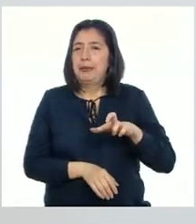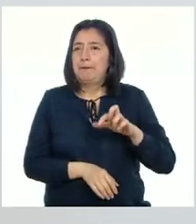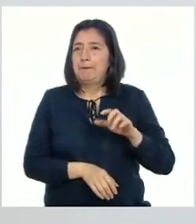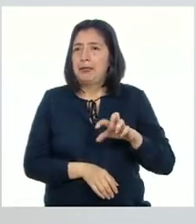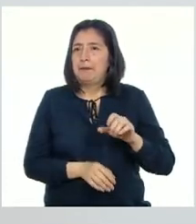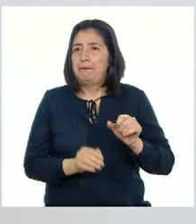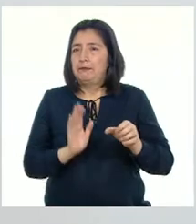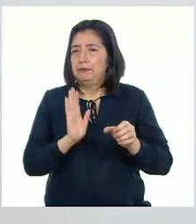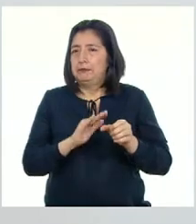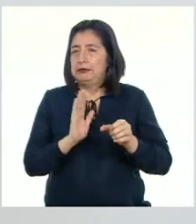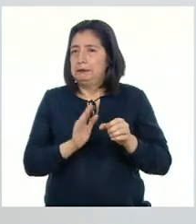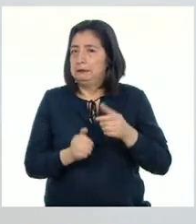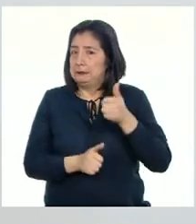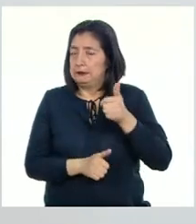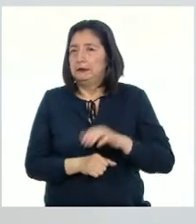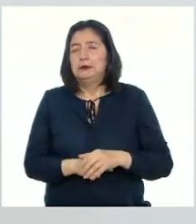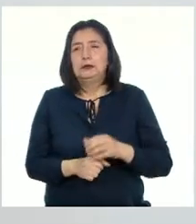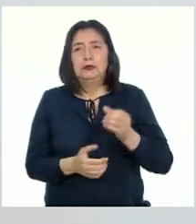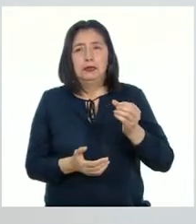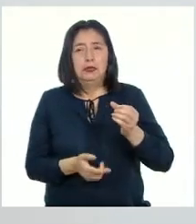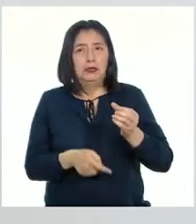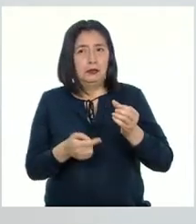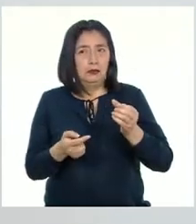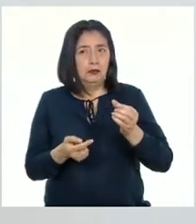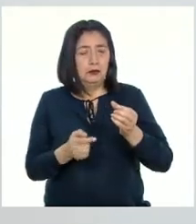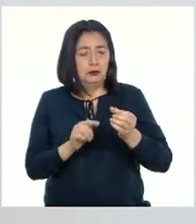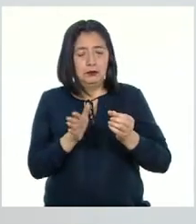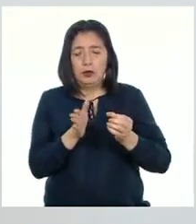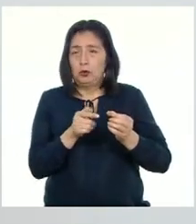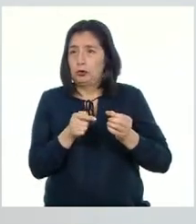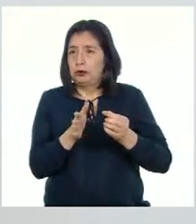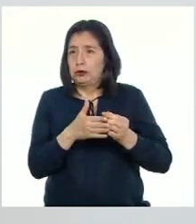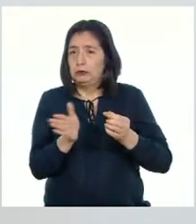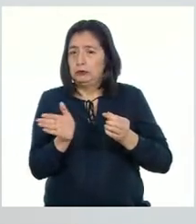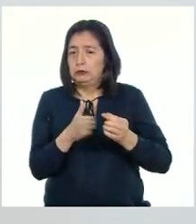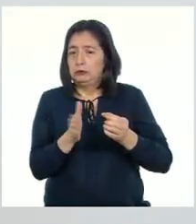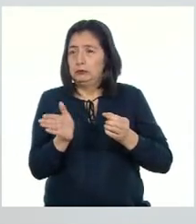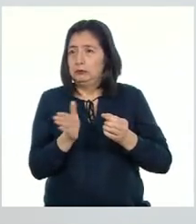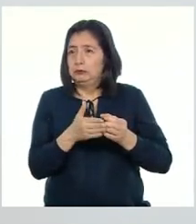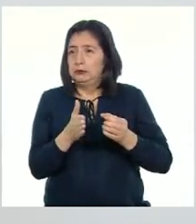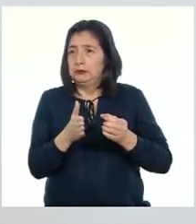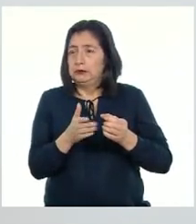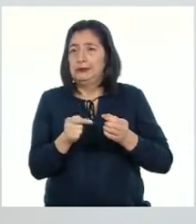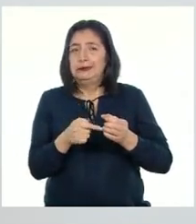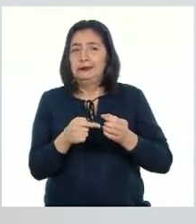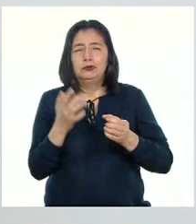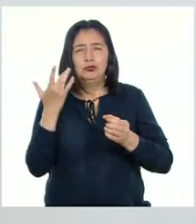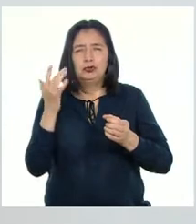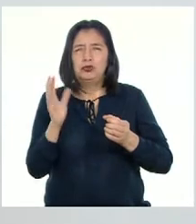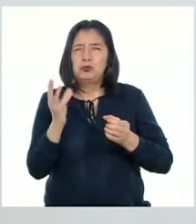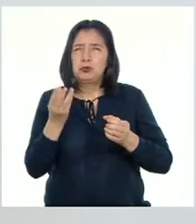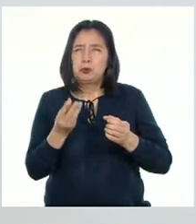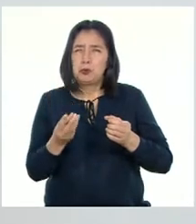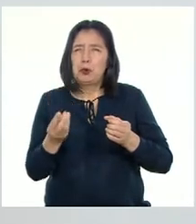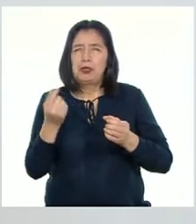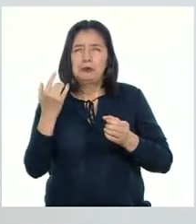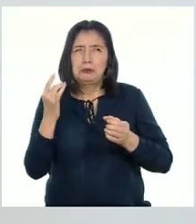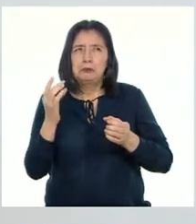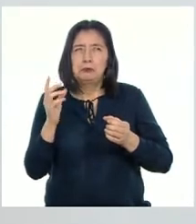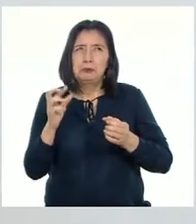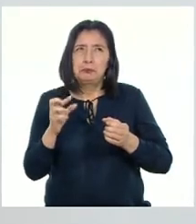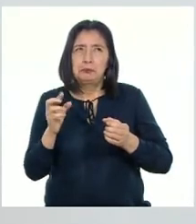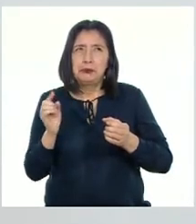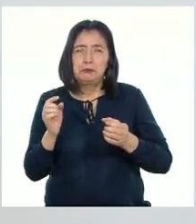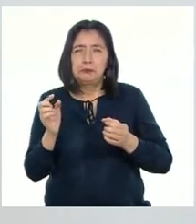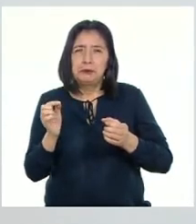Increíble, ¿no? Ahora vamos a percutar la parte de los costados Un sonido más suave, pero muy bueno